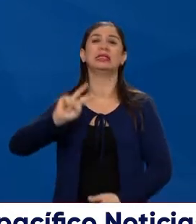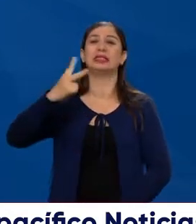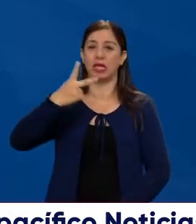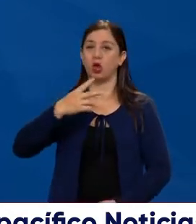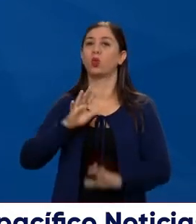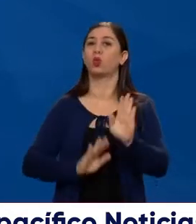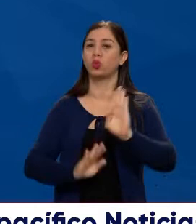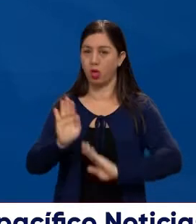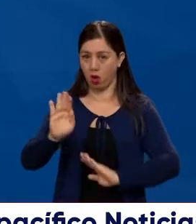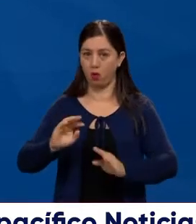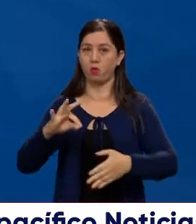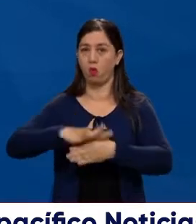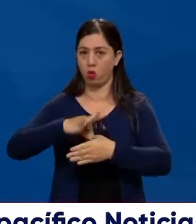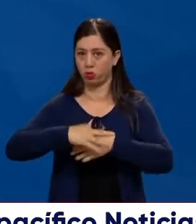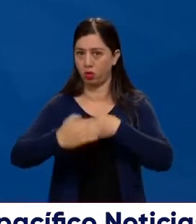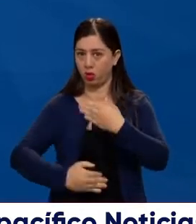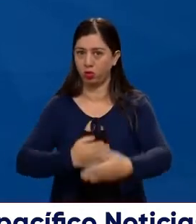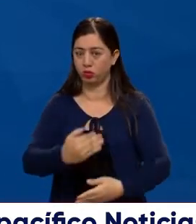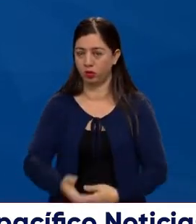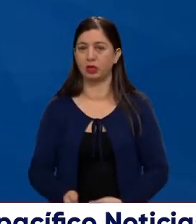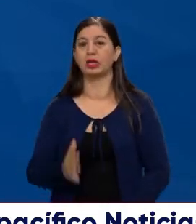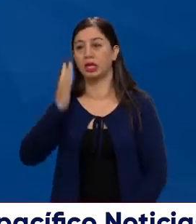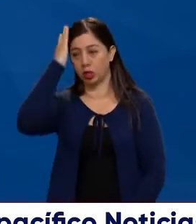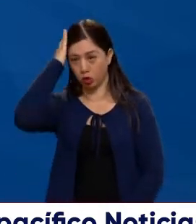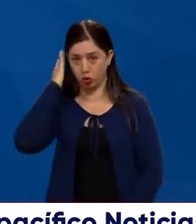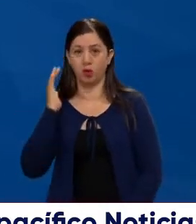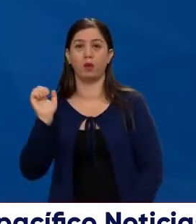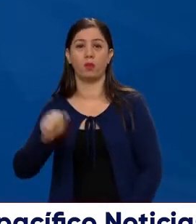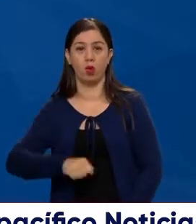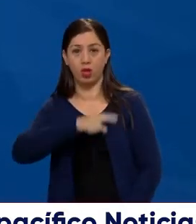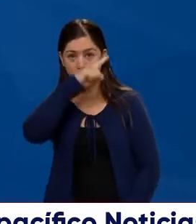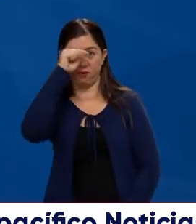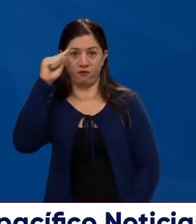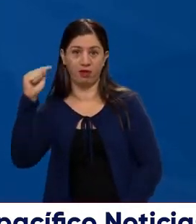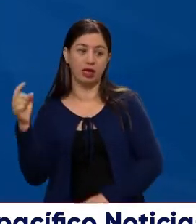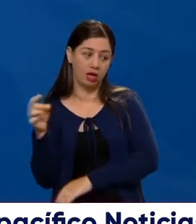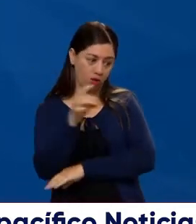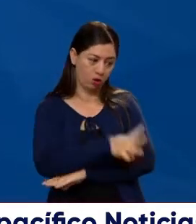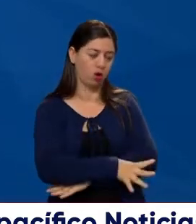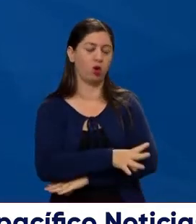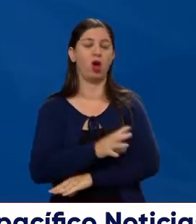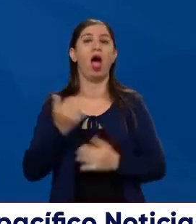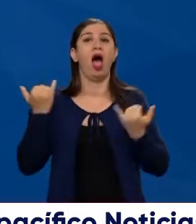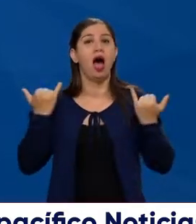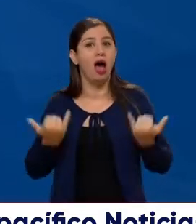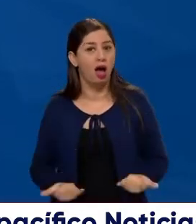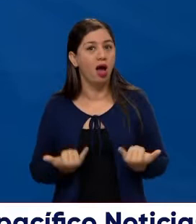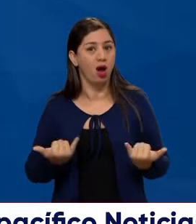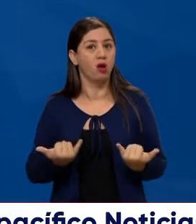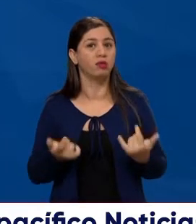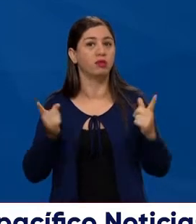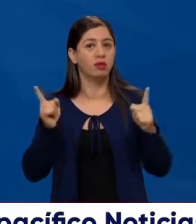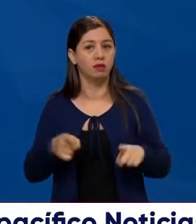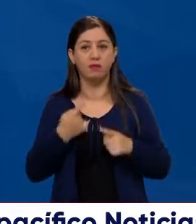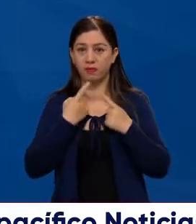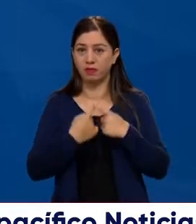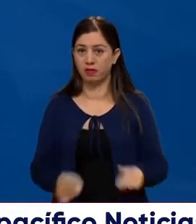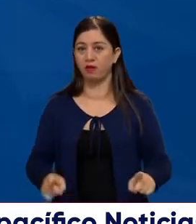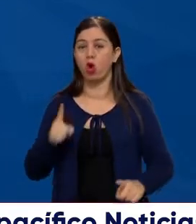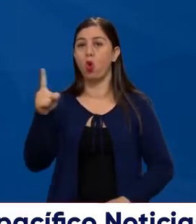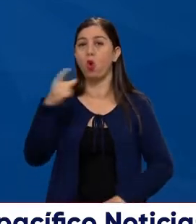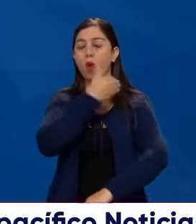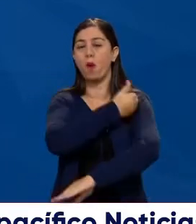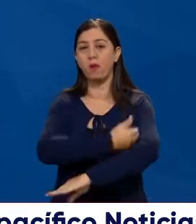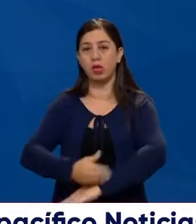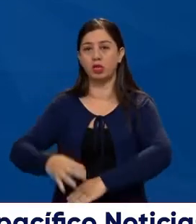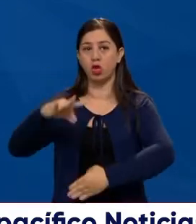vuelta y que había la probabilidad de que Rodolfo le ganara a Federico Gutiérrez, hoy podemos decir que la diferencia va a ser menor a un millón de